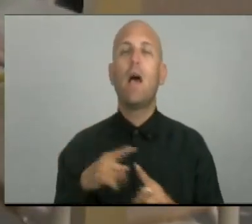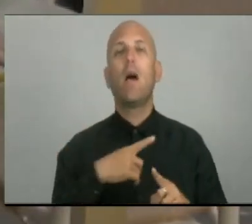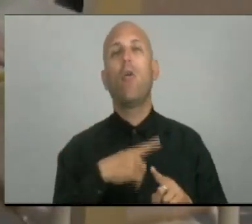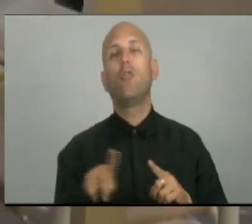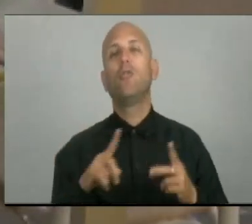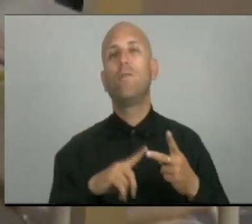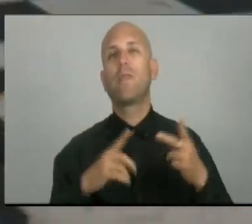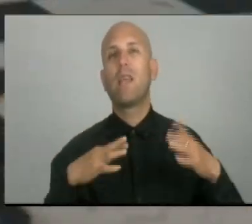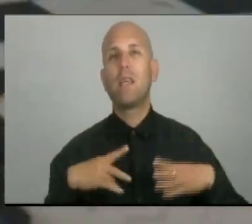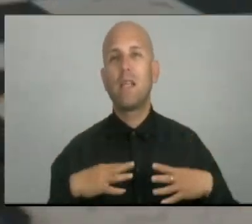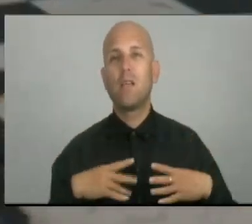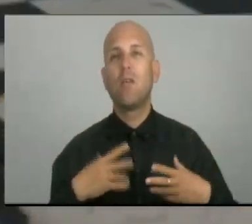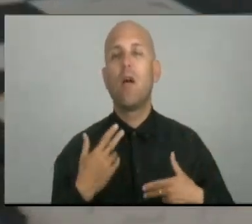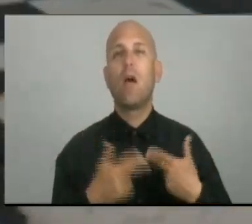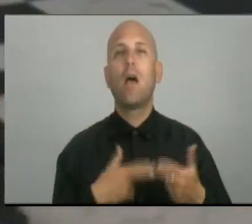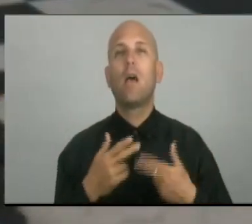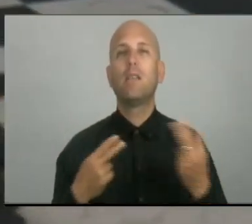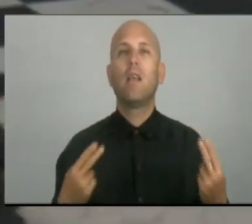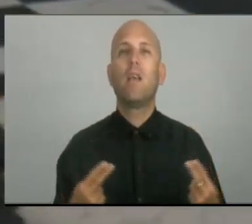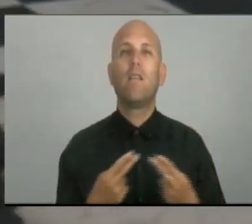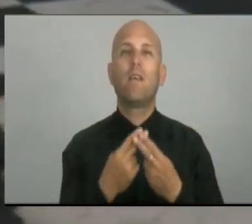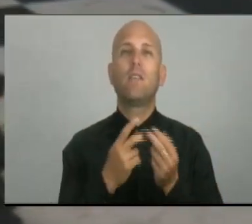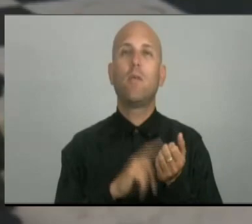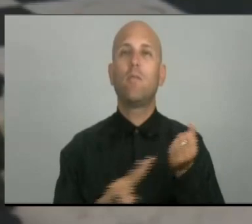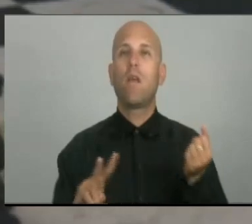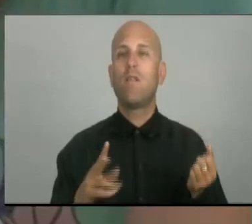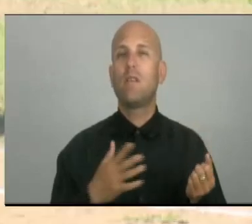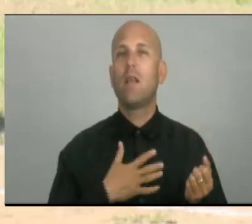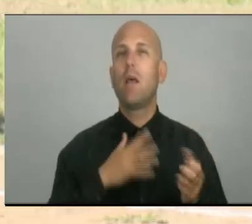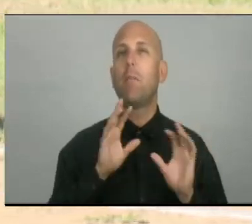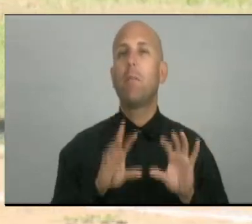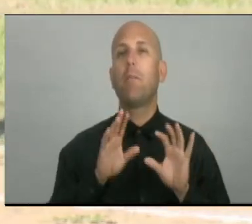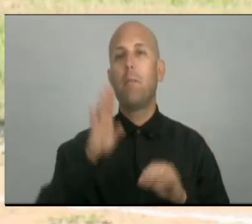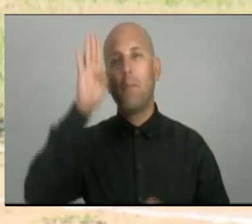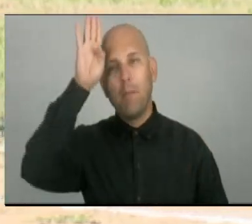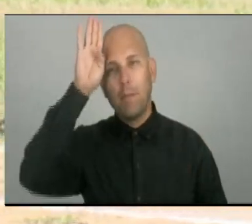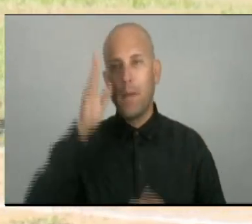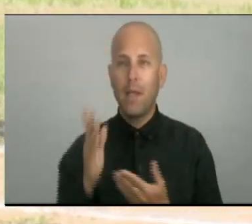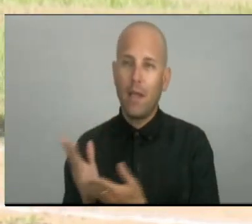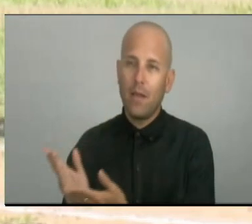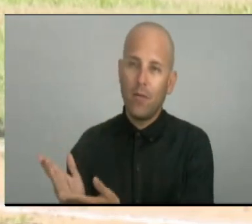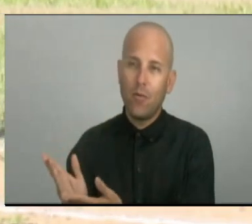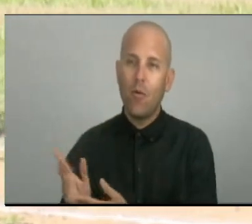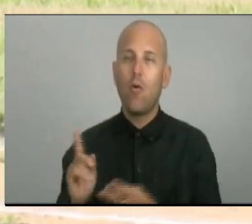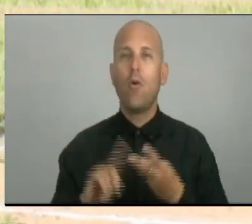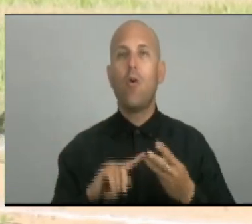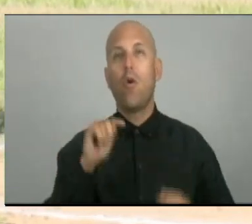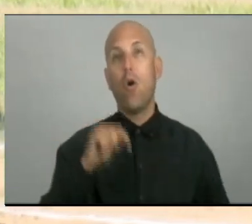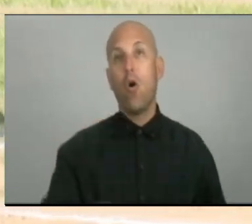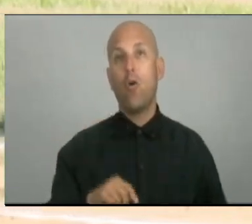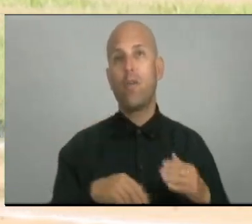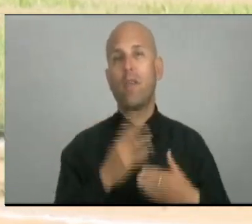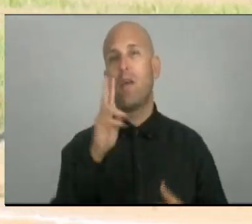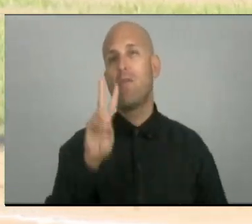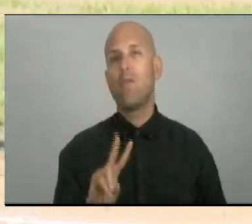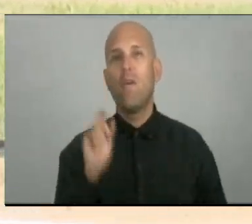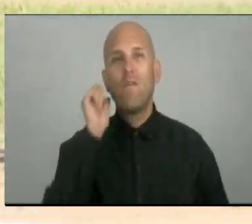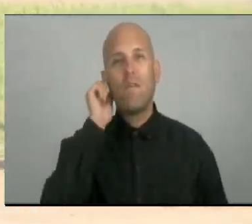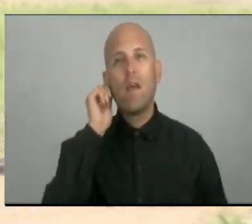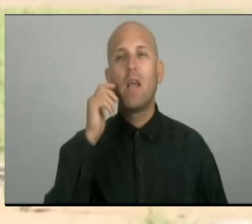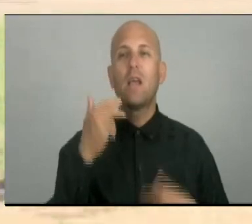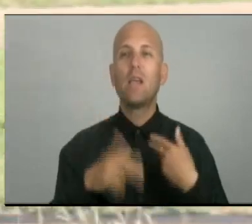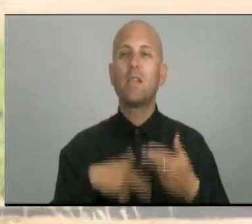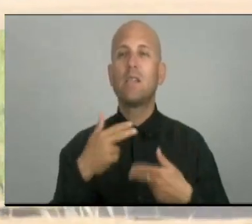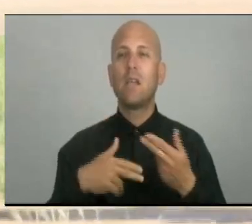resaltaron también la celebración de un evento provincial del deporte canino. En la mañana de hoy 2 de febrero estaba previsto un